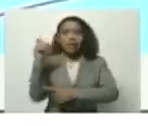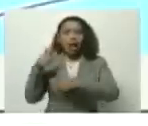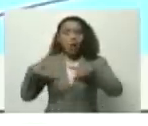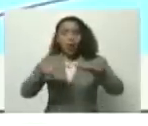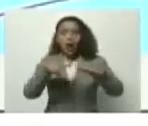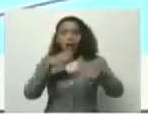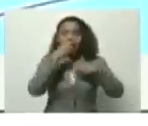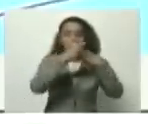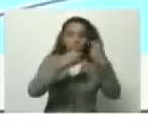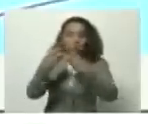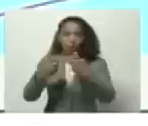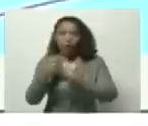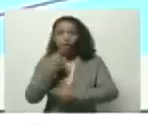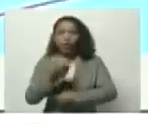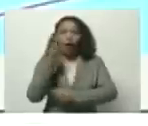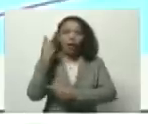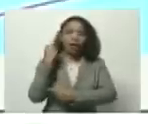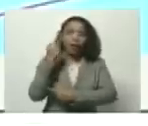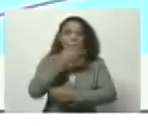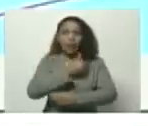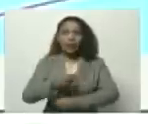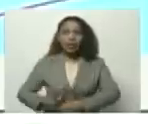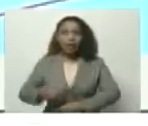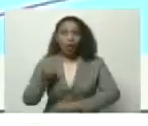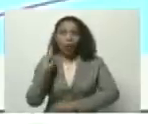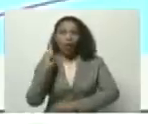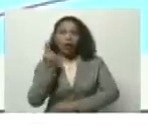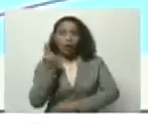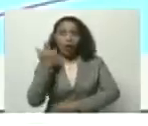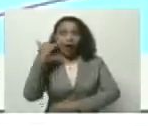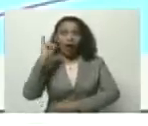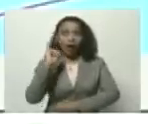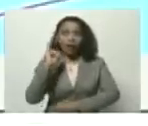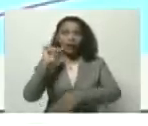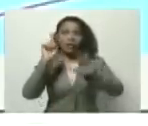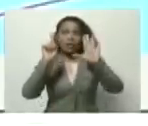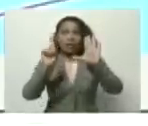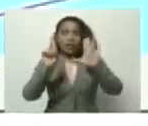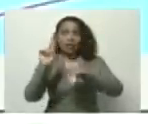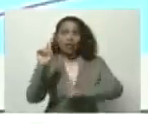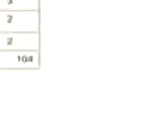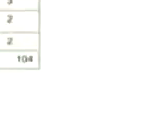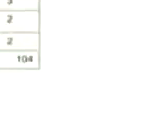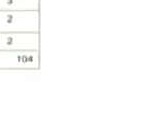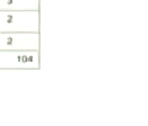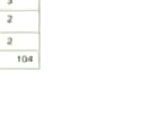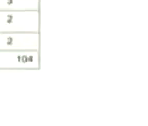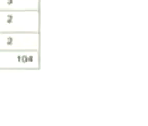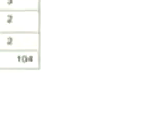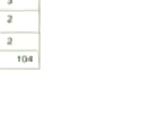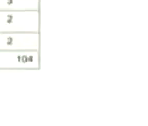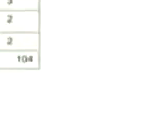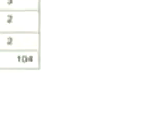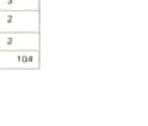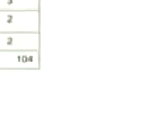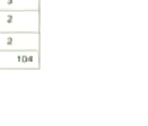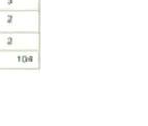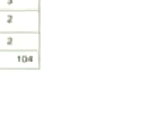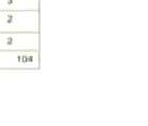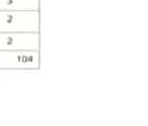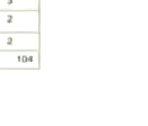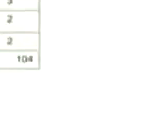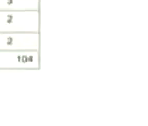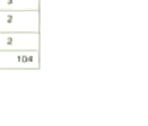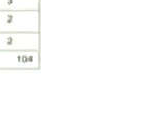dijo ayer el presidente, en los ejes, vamos a tener 6 ejes, los Andes, el